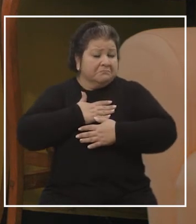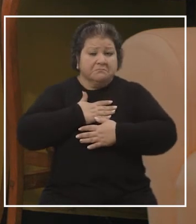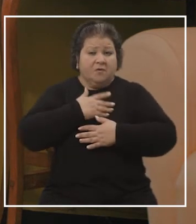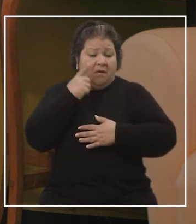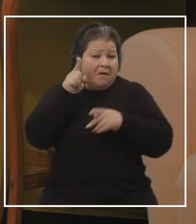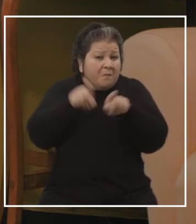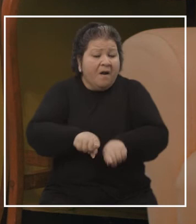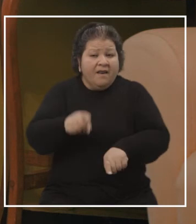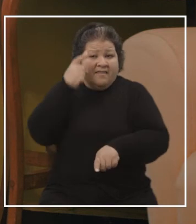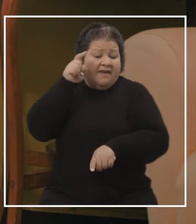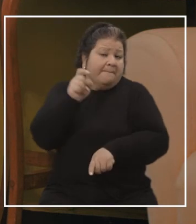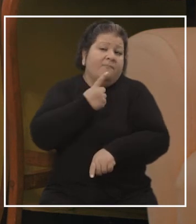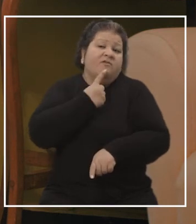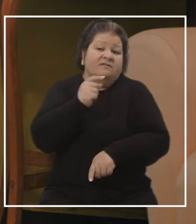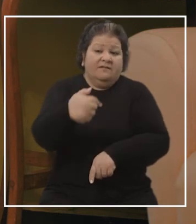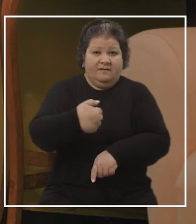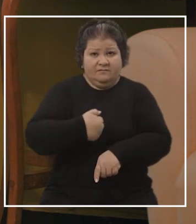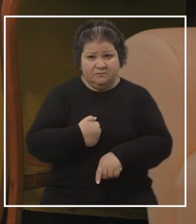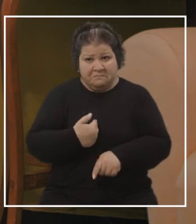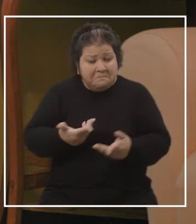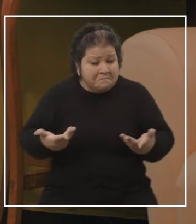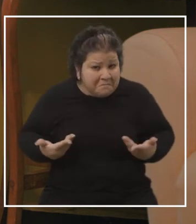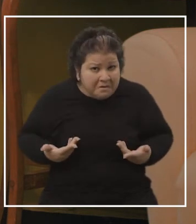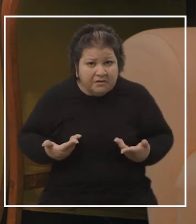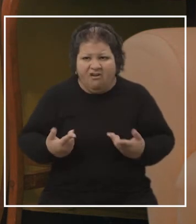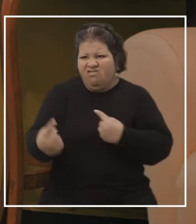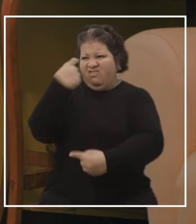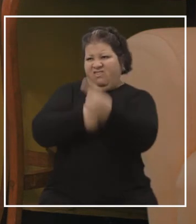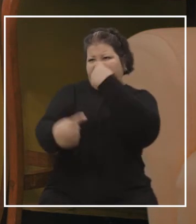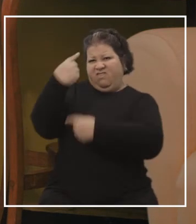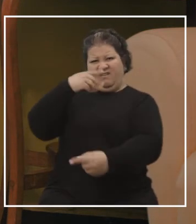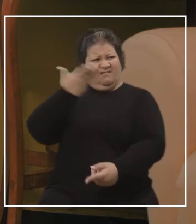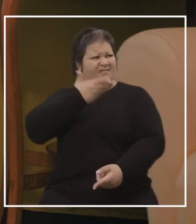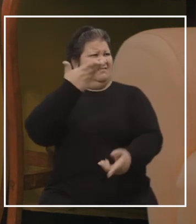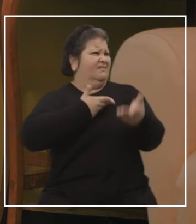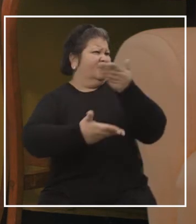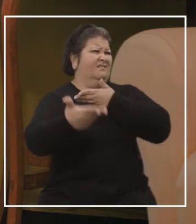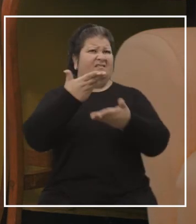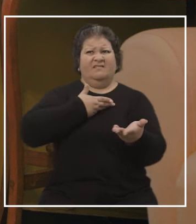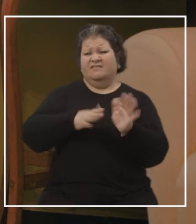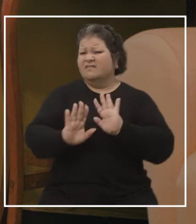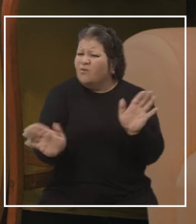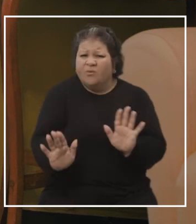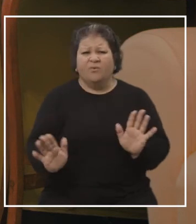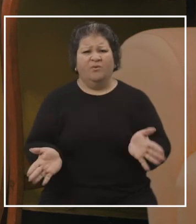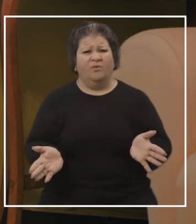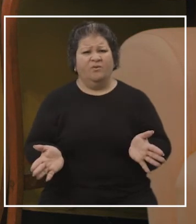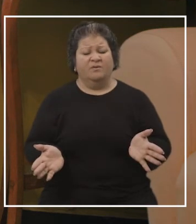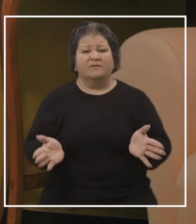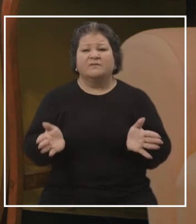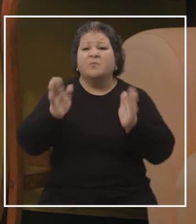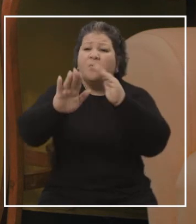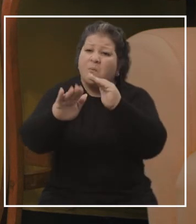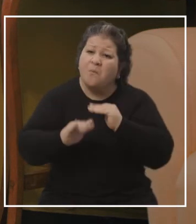de tu idea política, no tenés por qué enchastrarme, liquidarme, lapidarme, crucificarme, no,